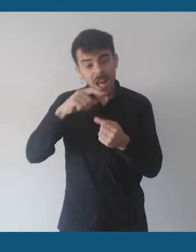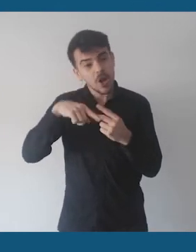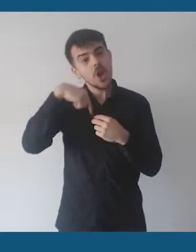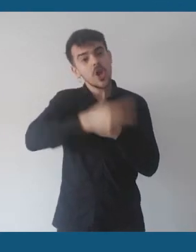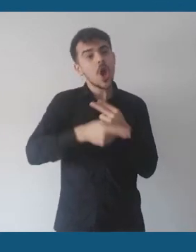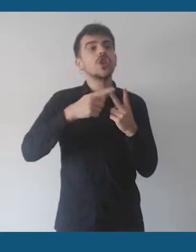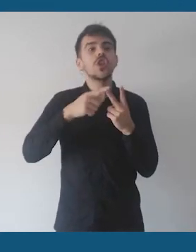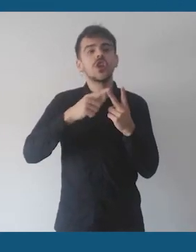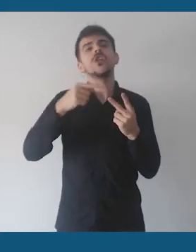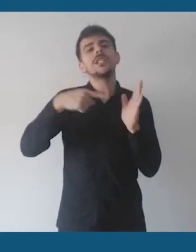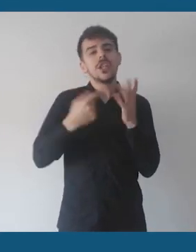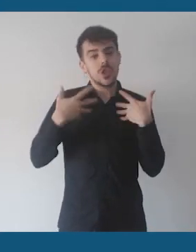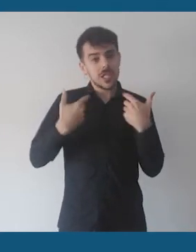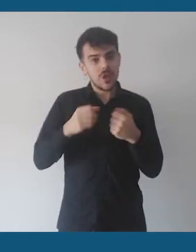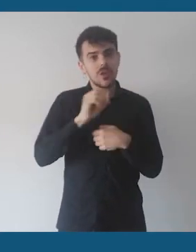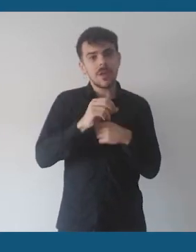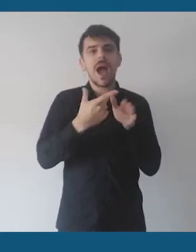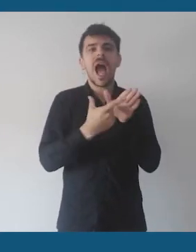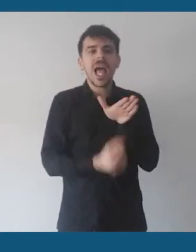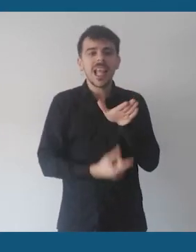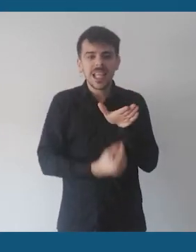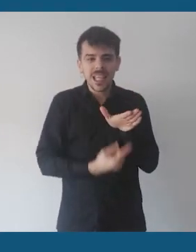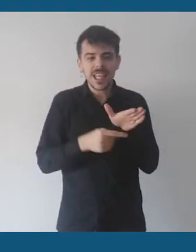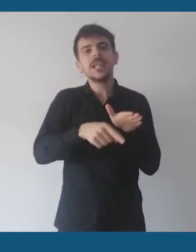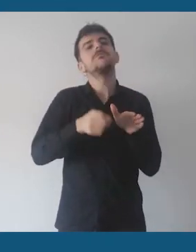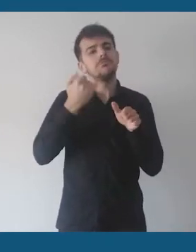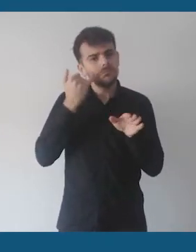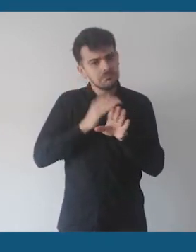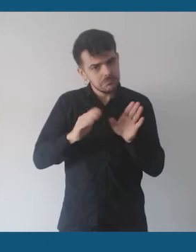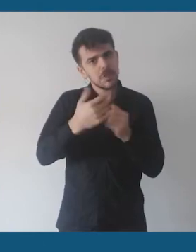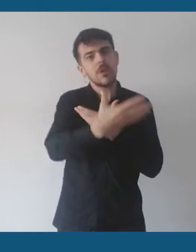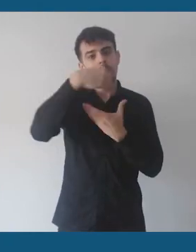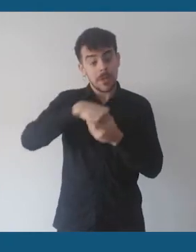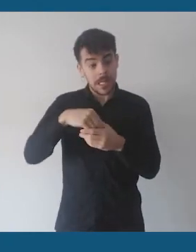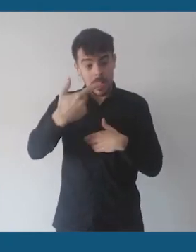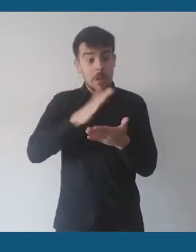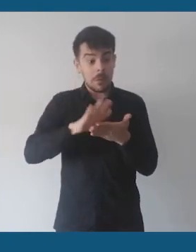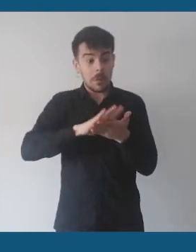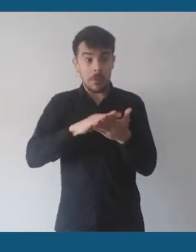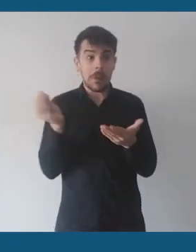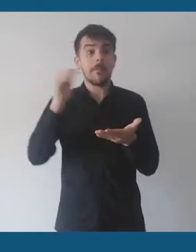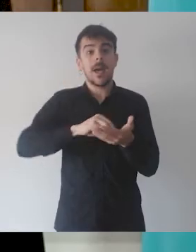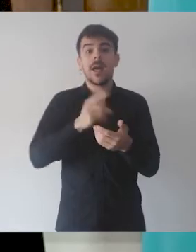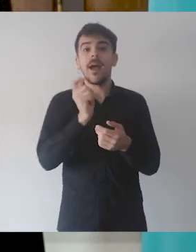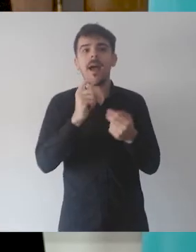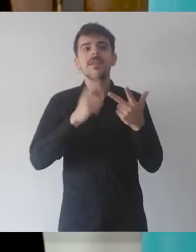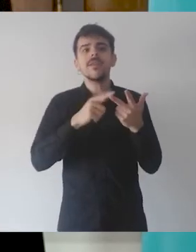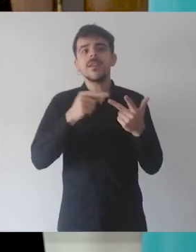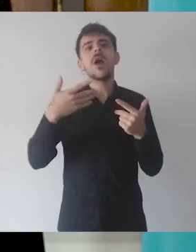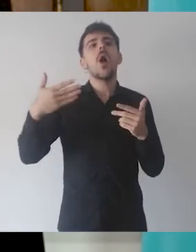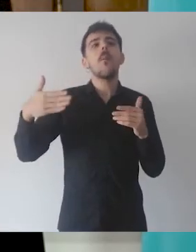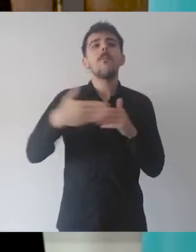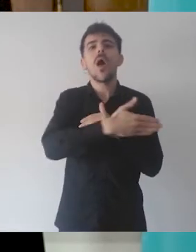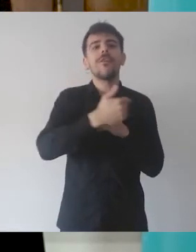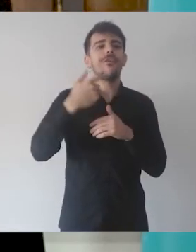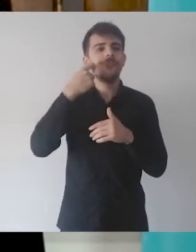de salud Atártida Argentina. También se llegará con este plan a la red Puerto Viejo. En la semana, el gobernador